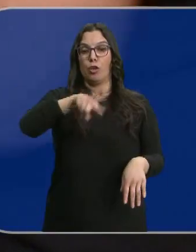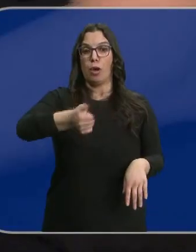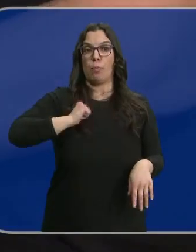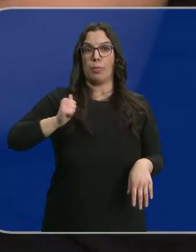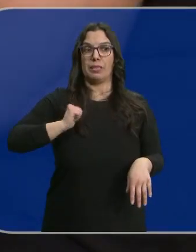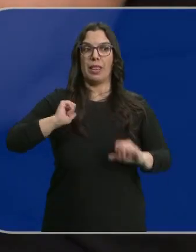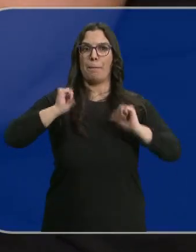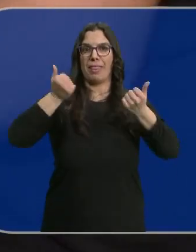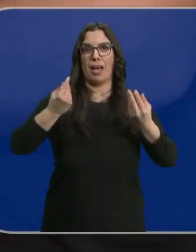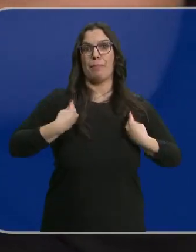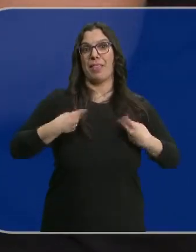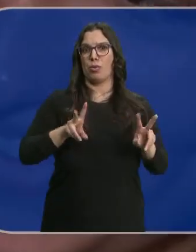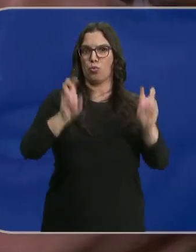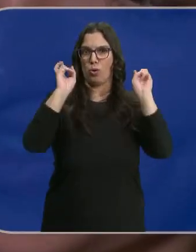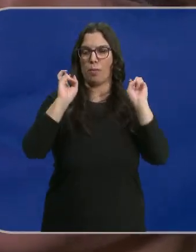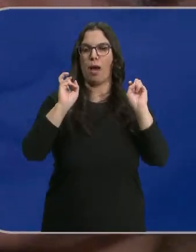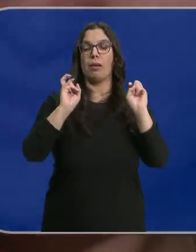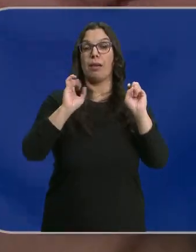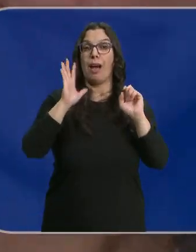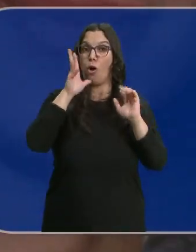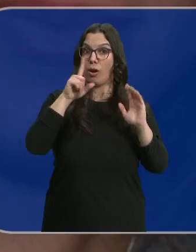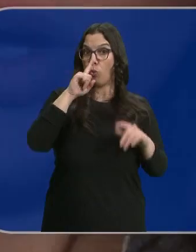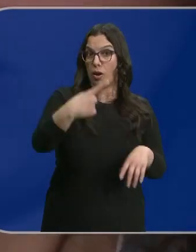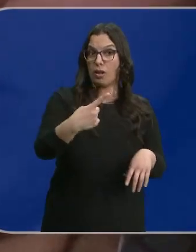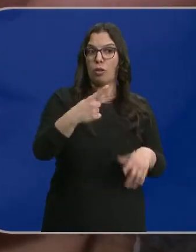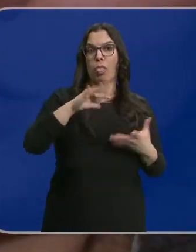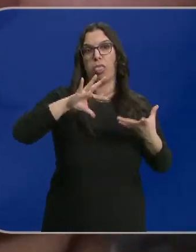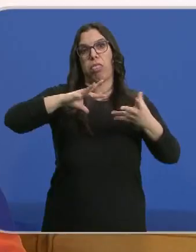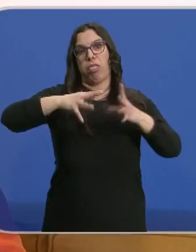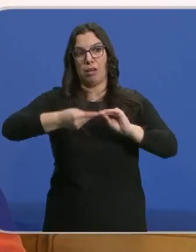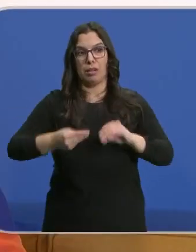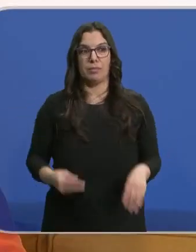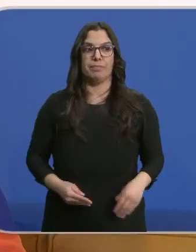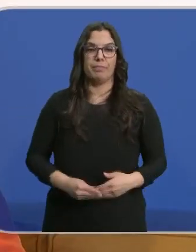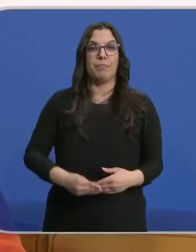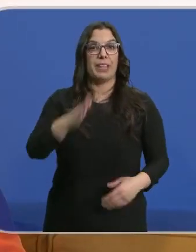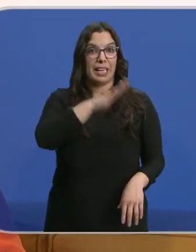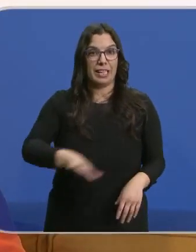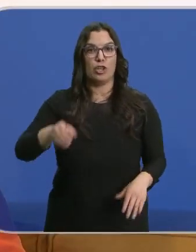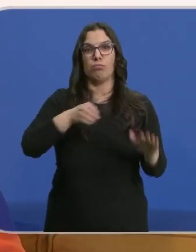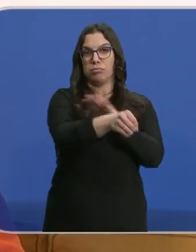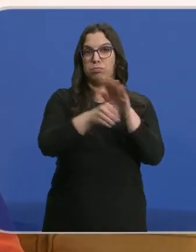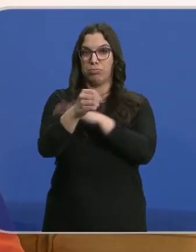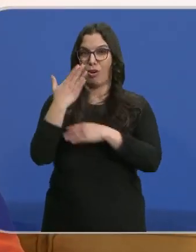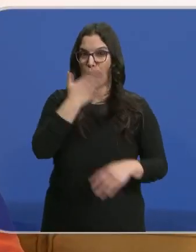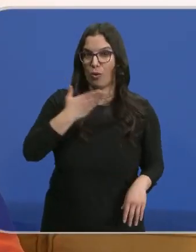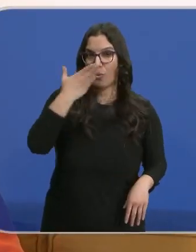ofrecían de empezar una nueva vida y un año después se van adaptando. Niños van en la escuela.